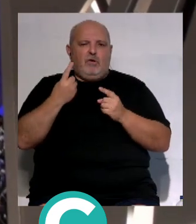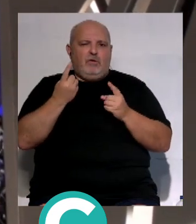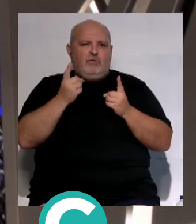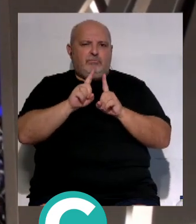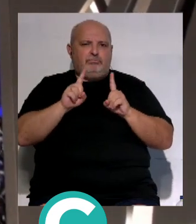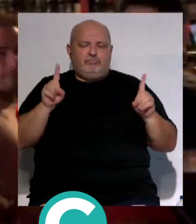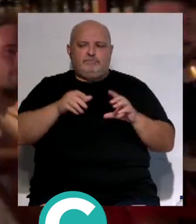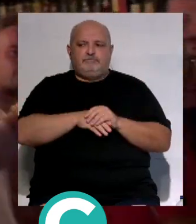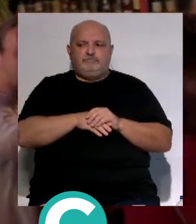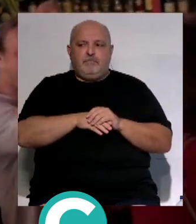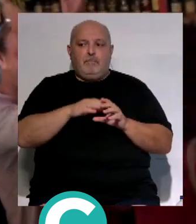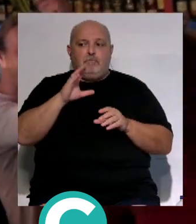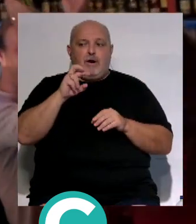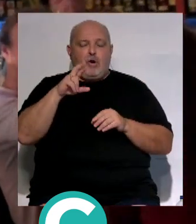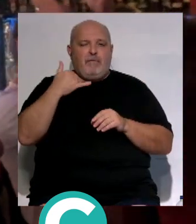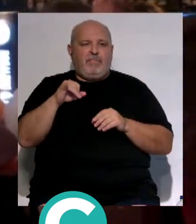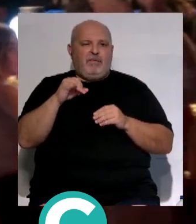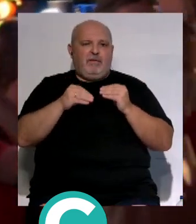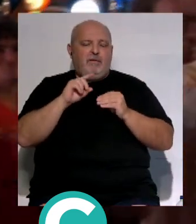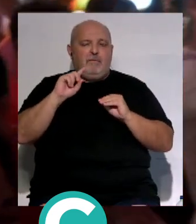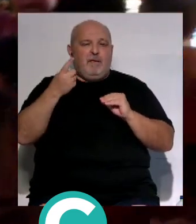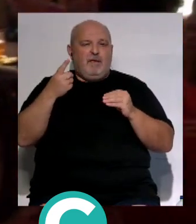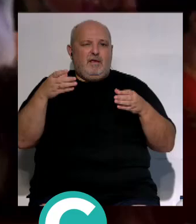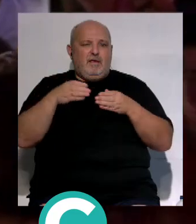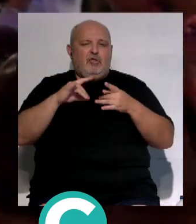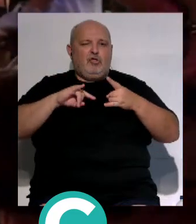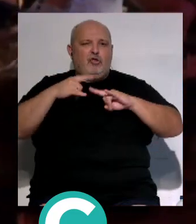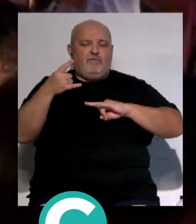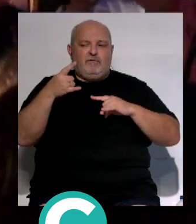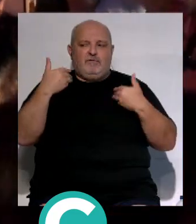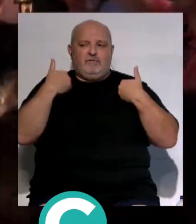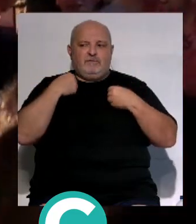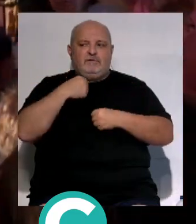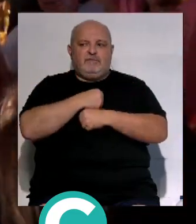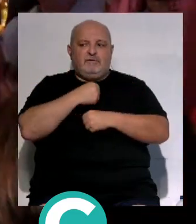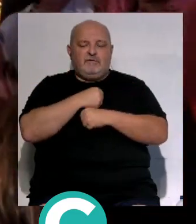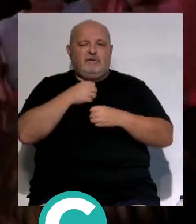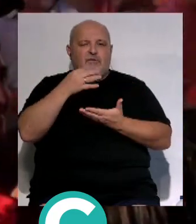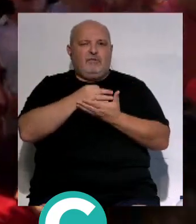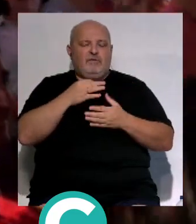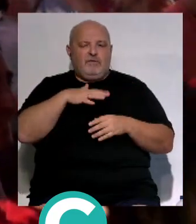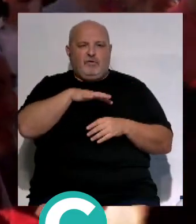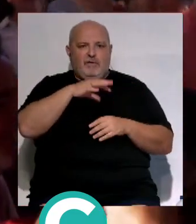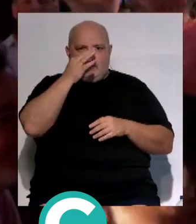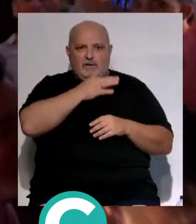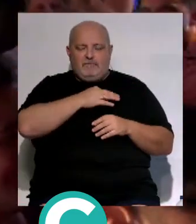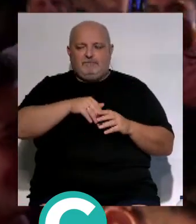sus compañeros Paco López ha dispuesto la primera doble sesión de trabajo en la ciudad deportiva